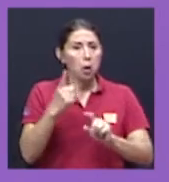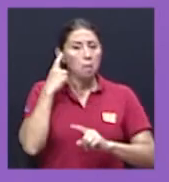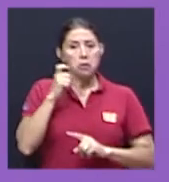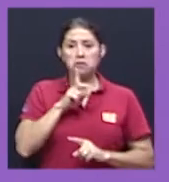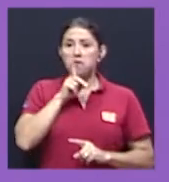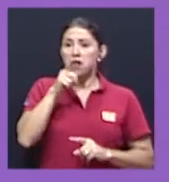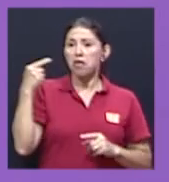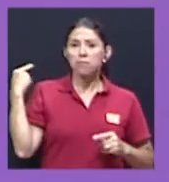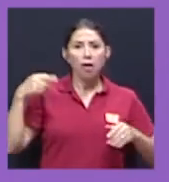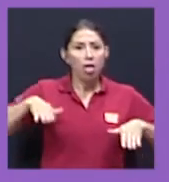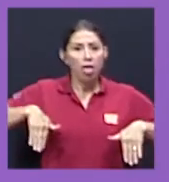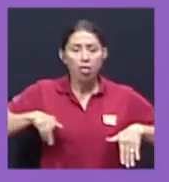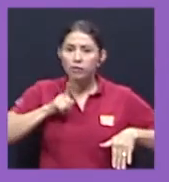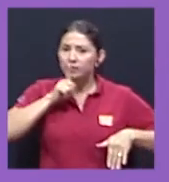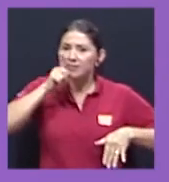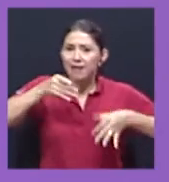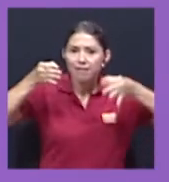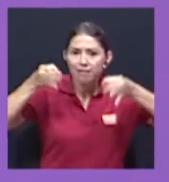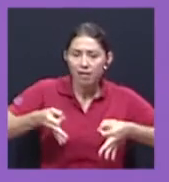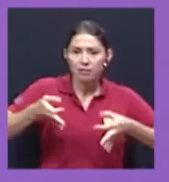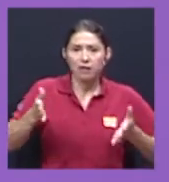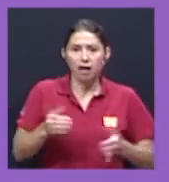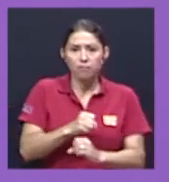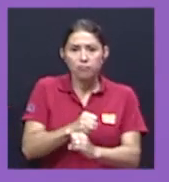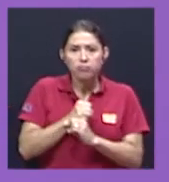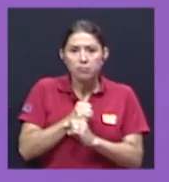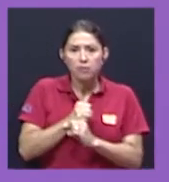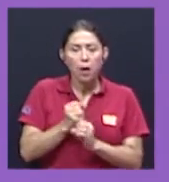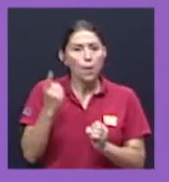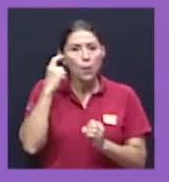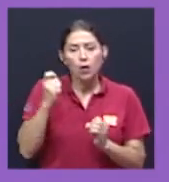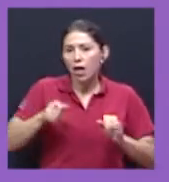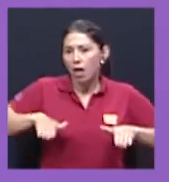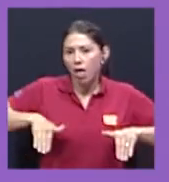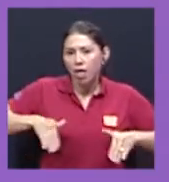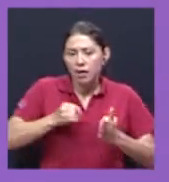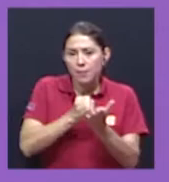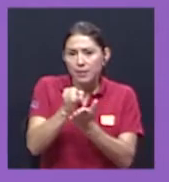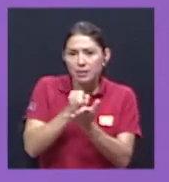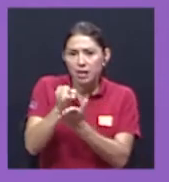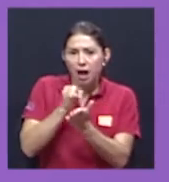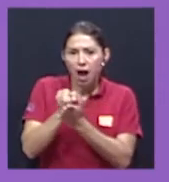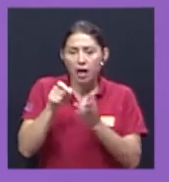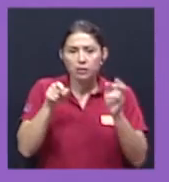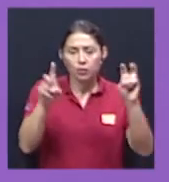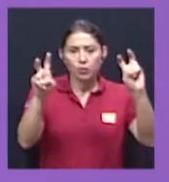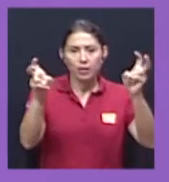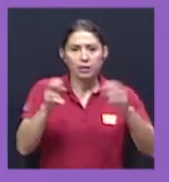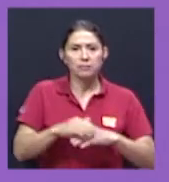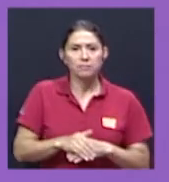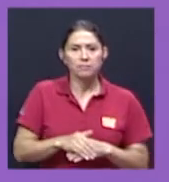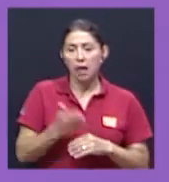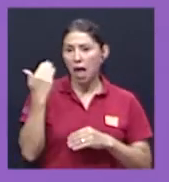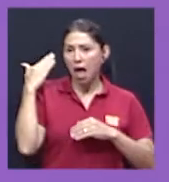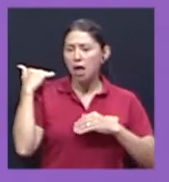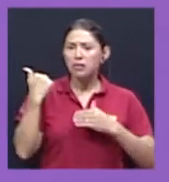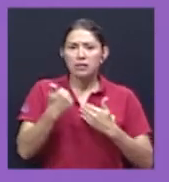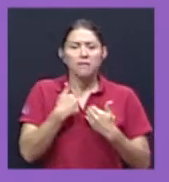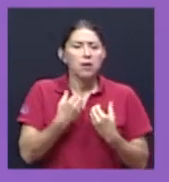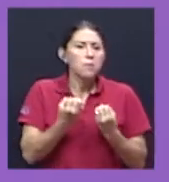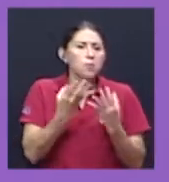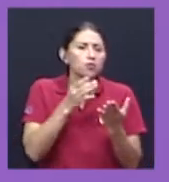que no existía ninguna otra investigación que se hubiera hecho sobre este tema. Básicamente, lo que había eran muchos